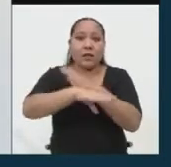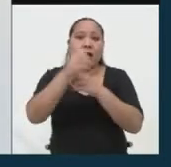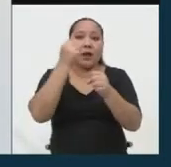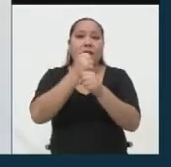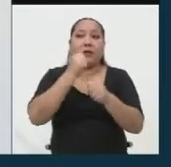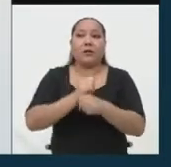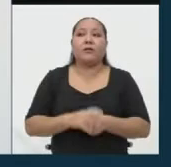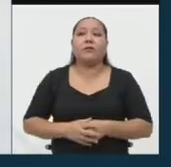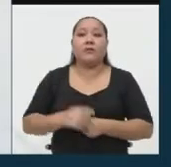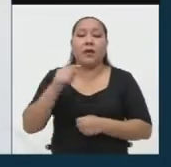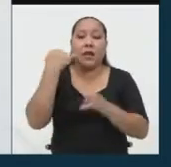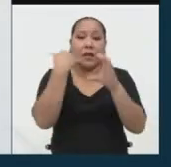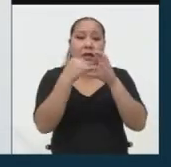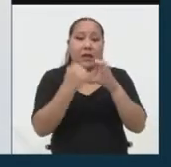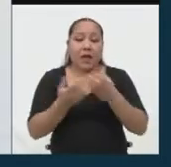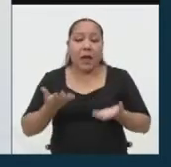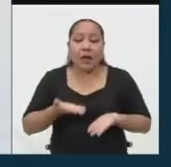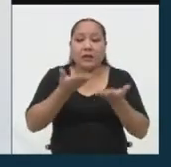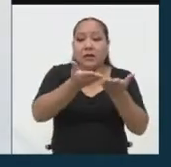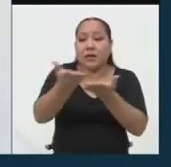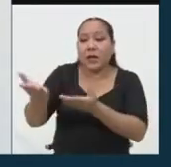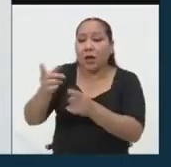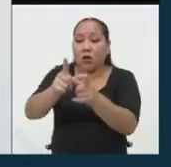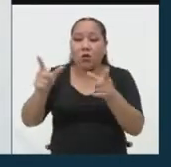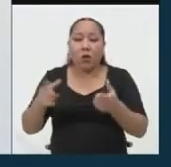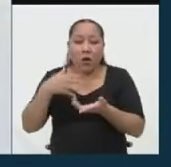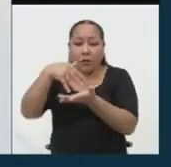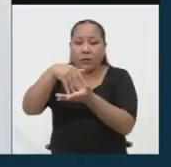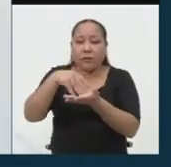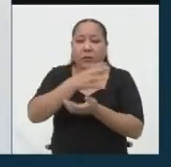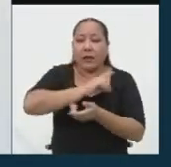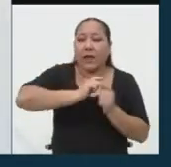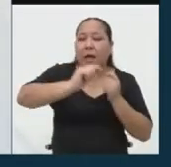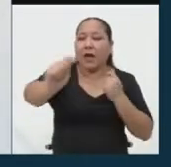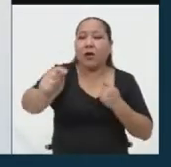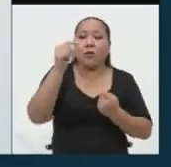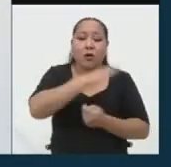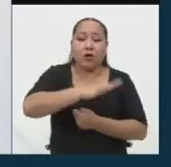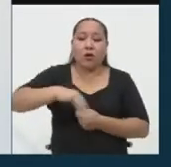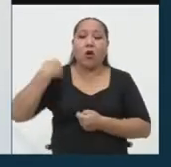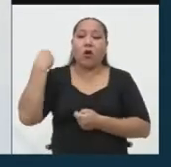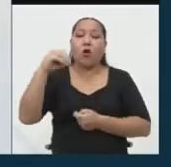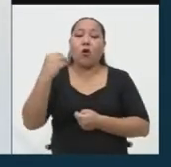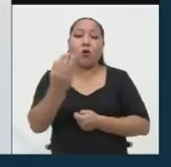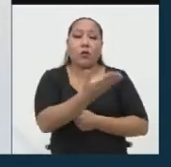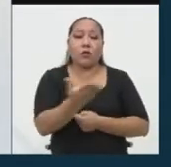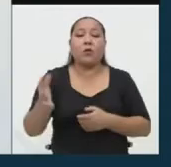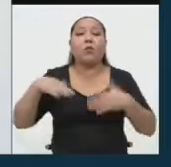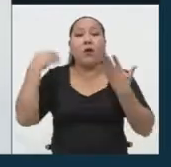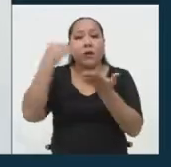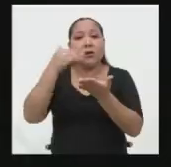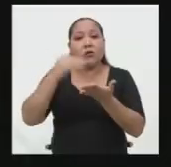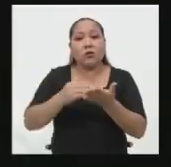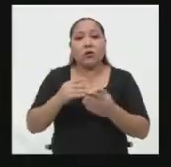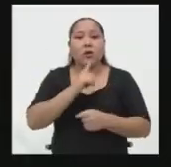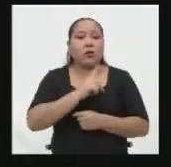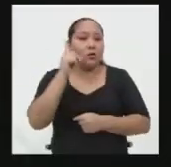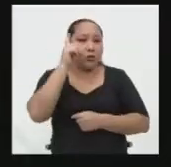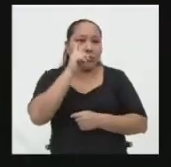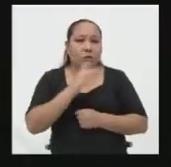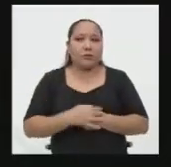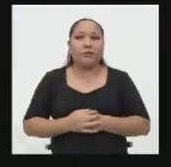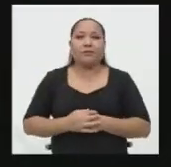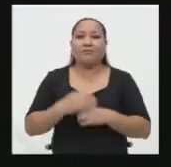laboral, que el Internet llegue a las zonas más vulnerables, para las que los niños, adolescentes y jóvenes puedan estudiar sin dificultades.